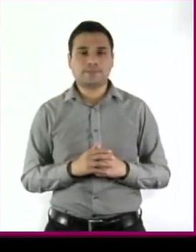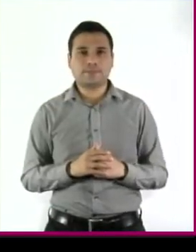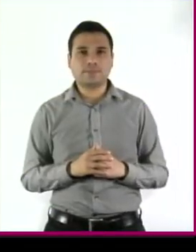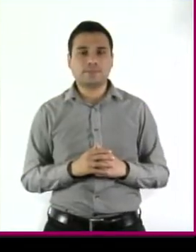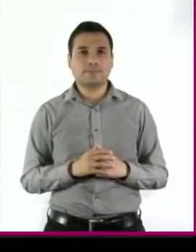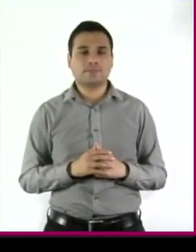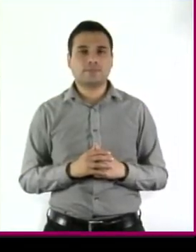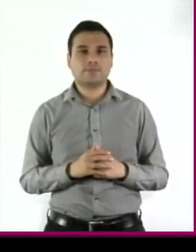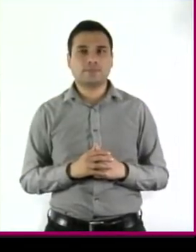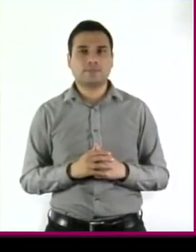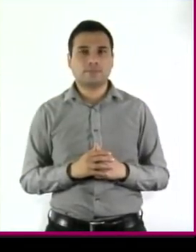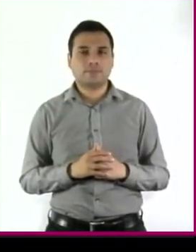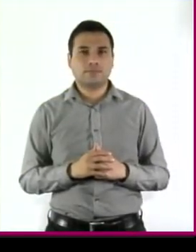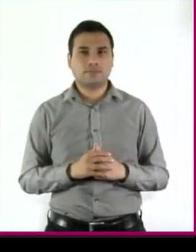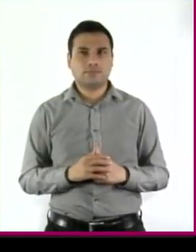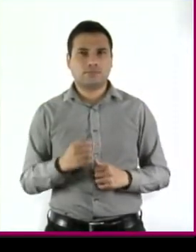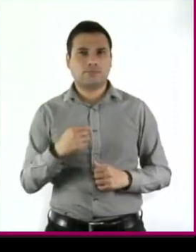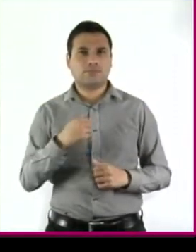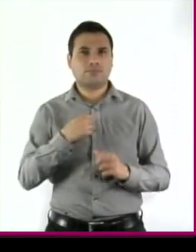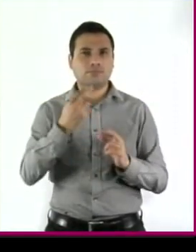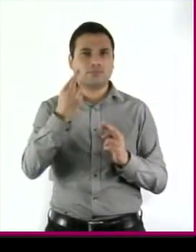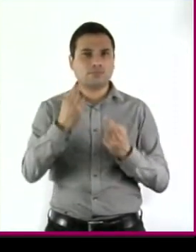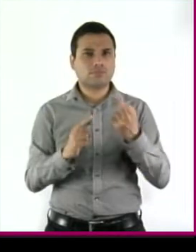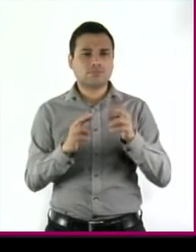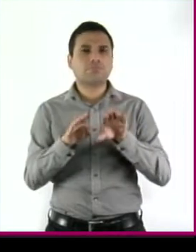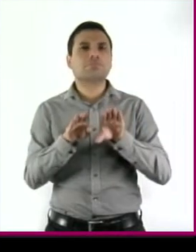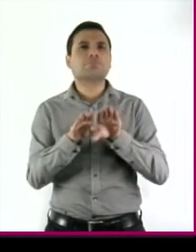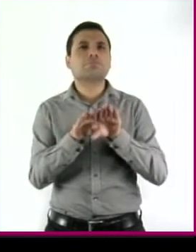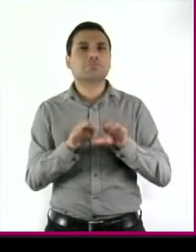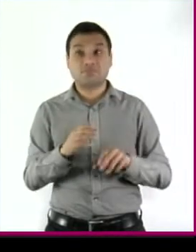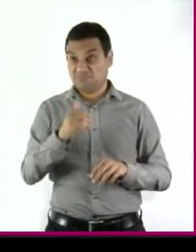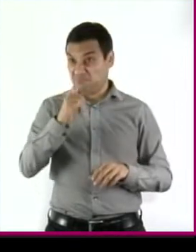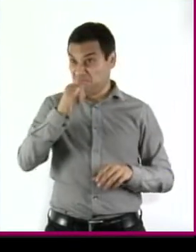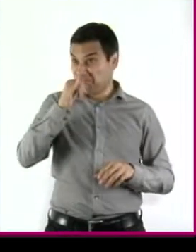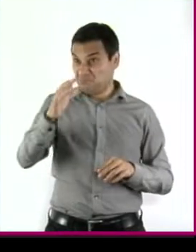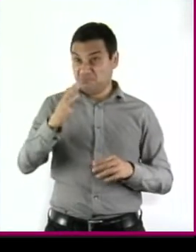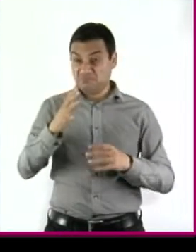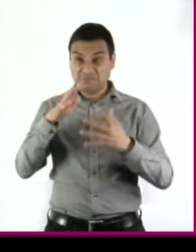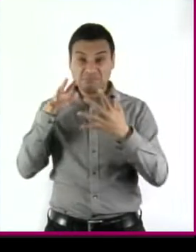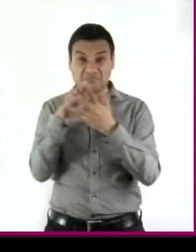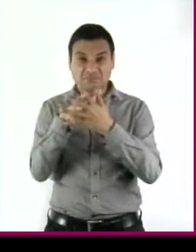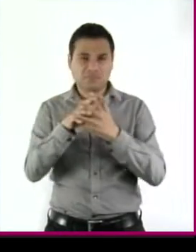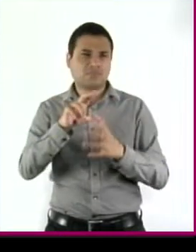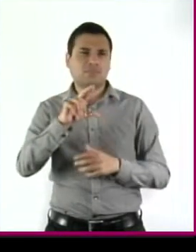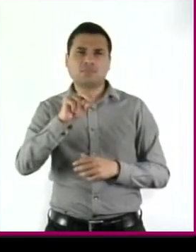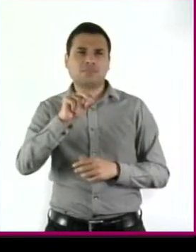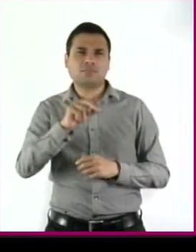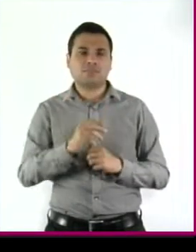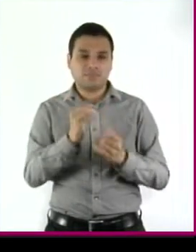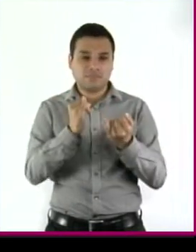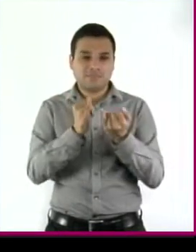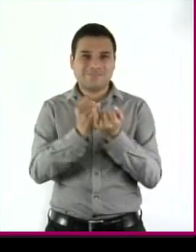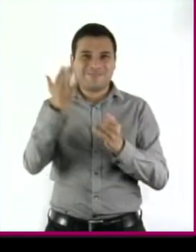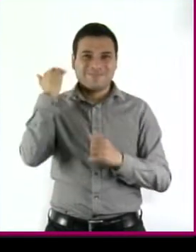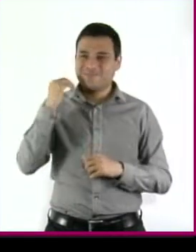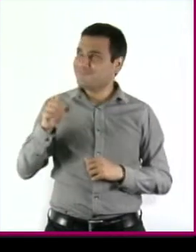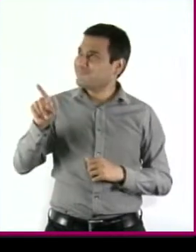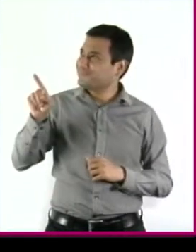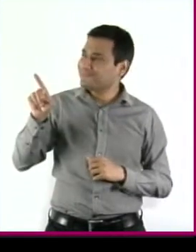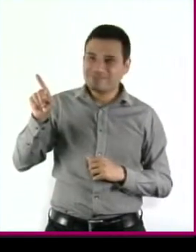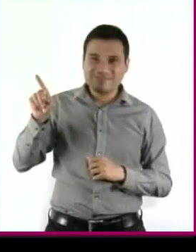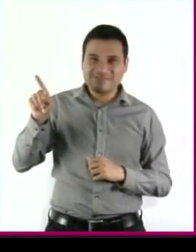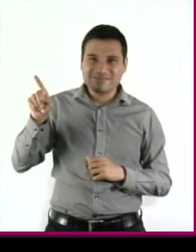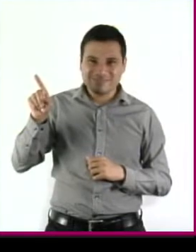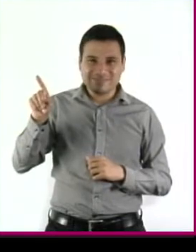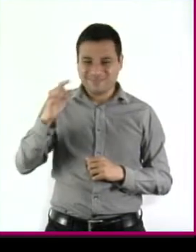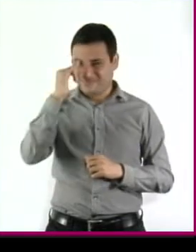respuesta no siempre tiene que ser violenta, como Mahatma Gandhi, quien logró la independencia de la India gracias a la desobediencia